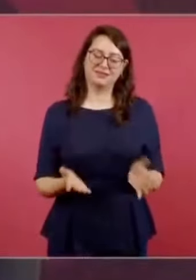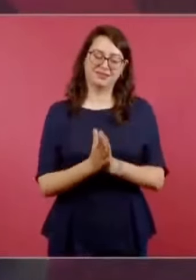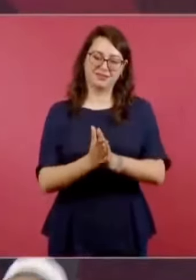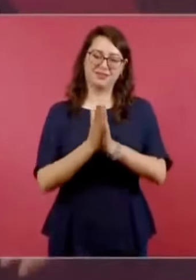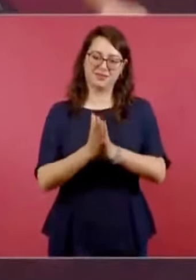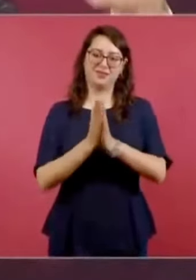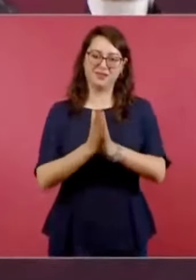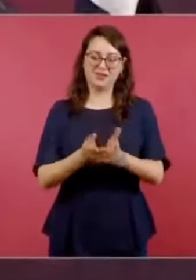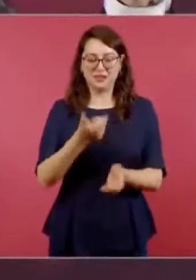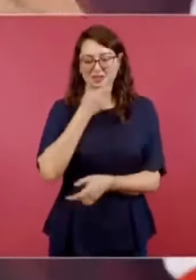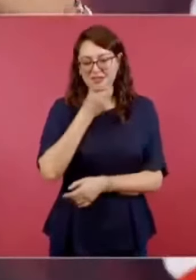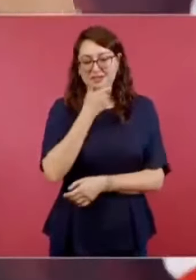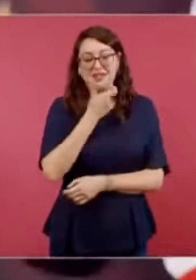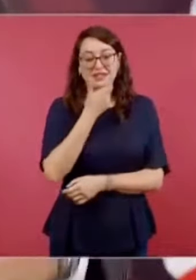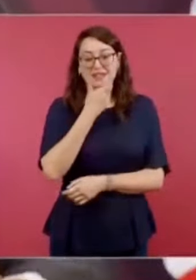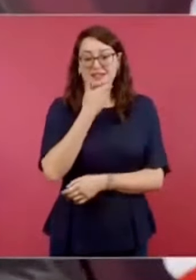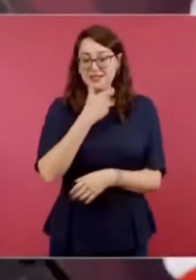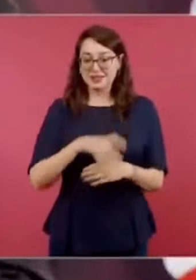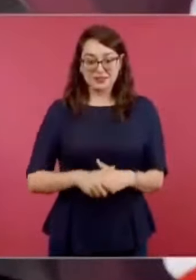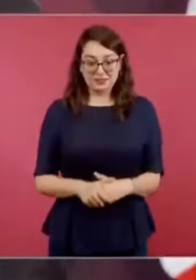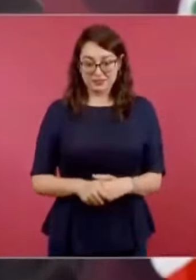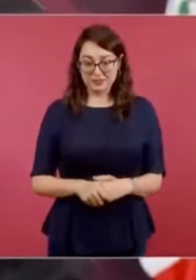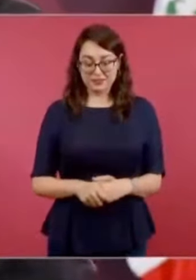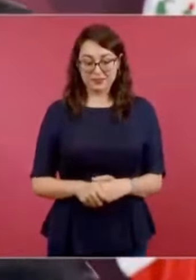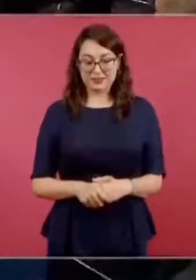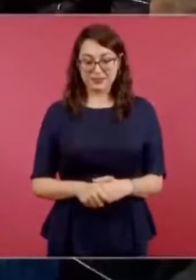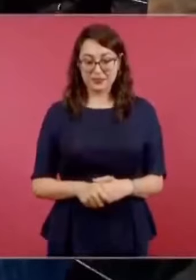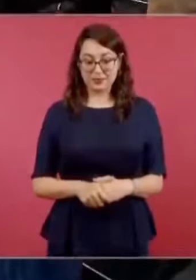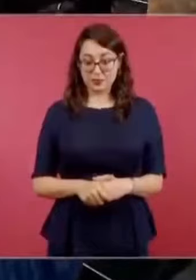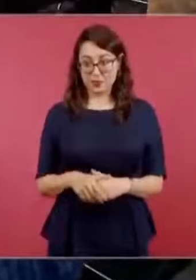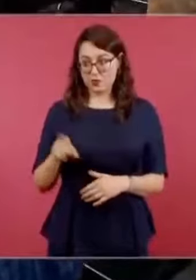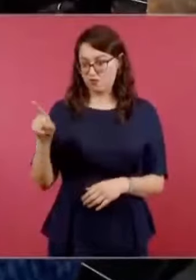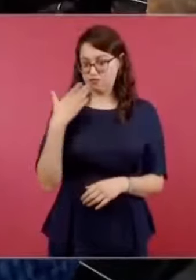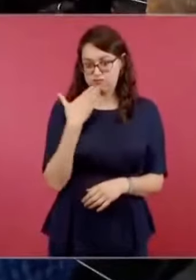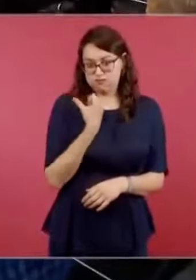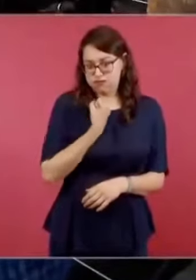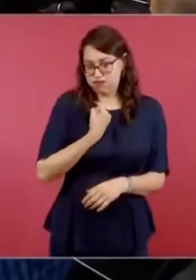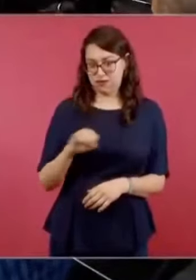Imagínense, qué maestro, ¿no?